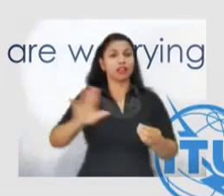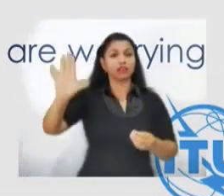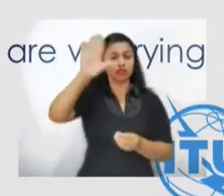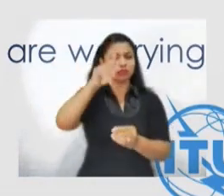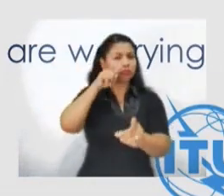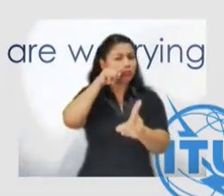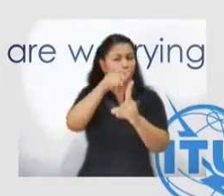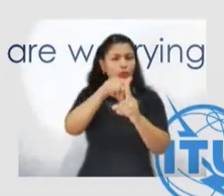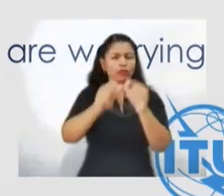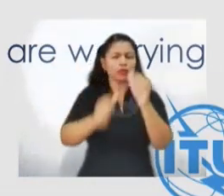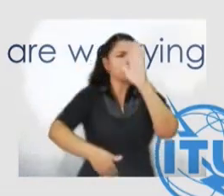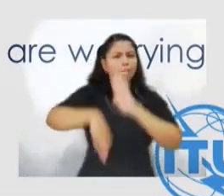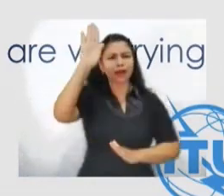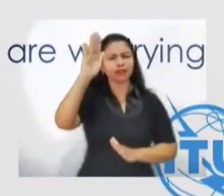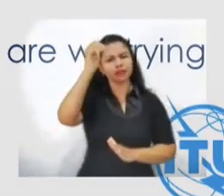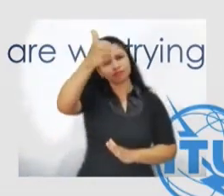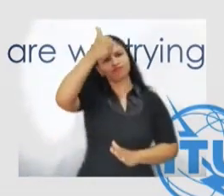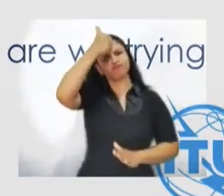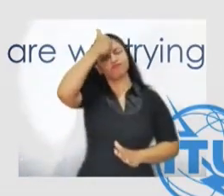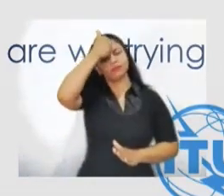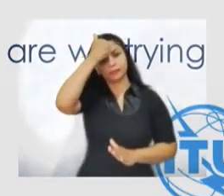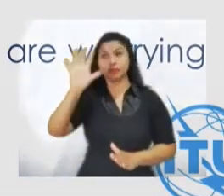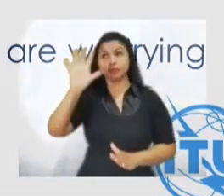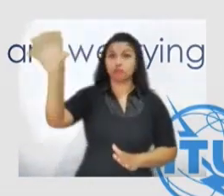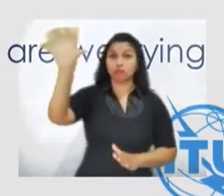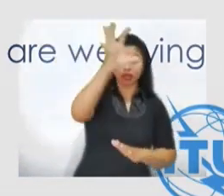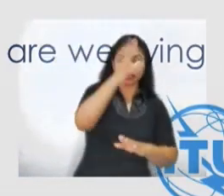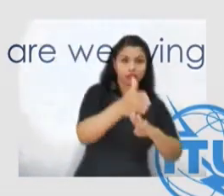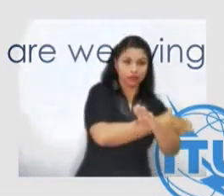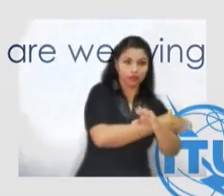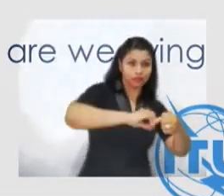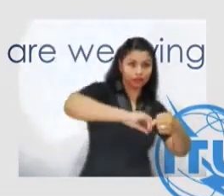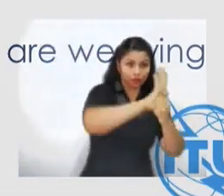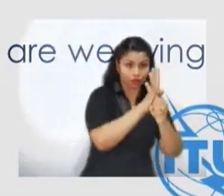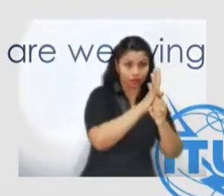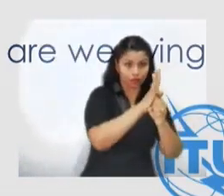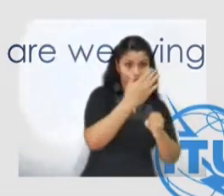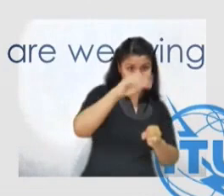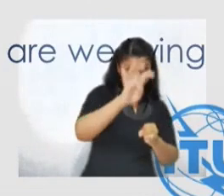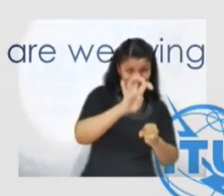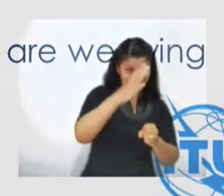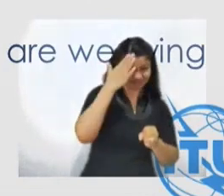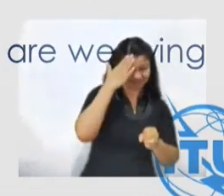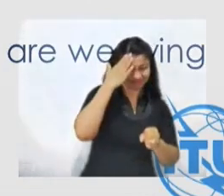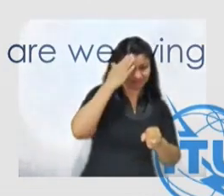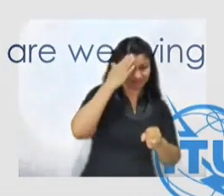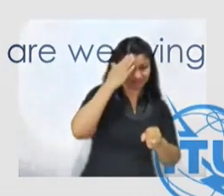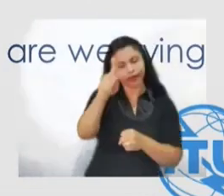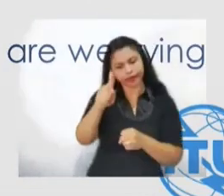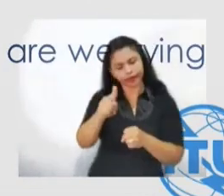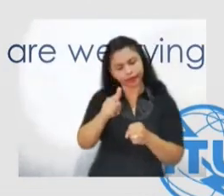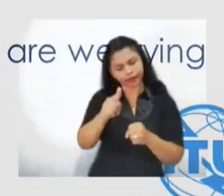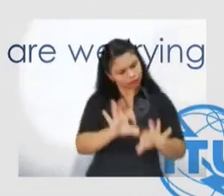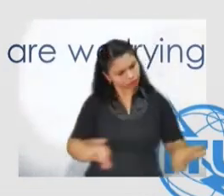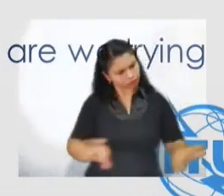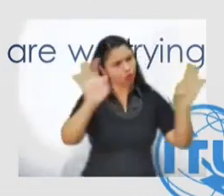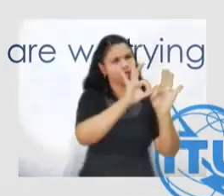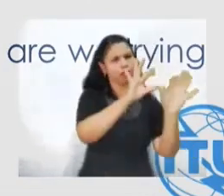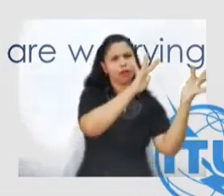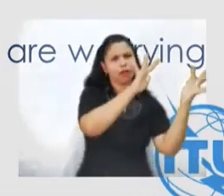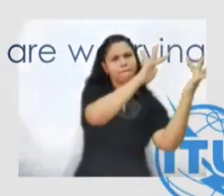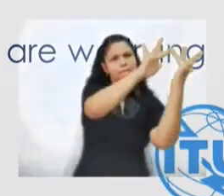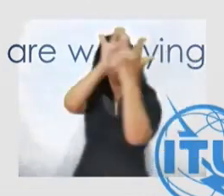Los países tomaron conciencia durante la COVID-19 de que la conectividad y la transformación digital eran